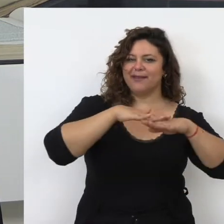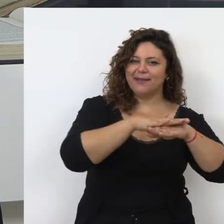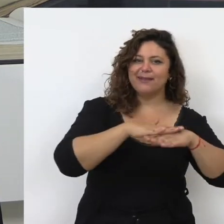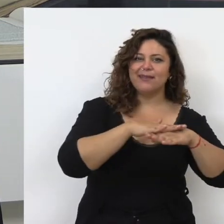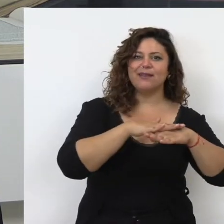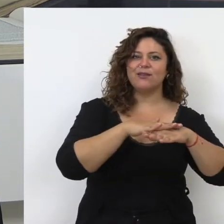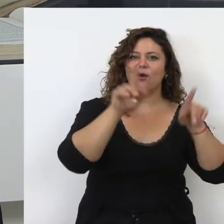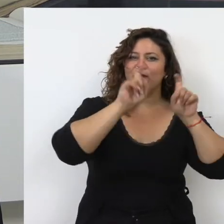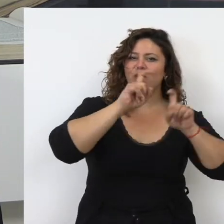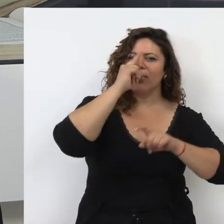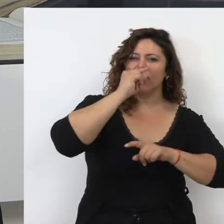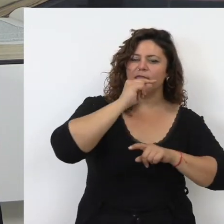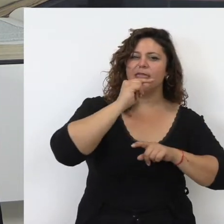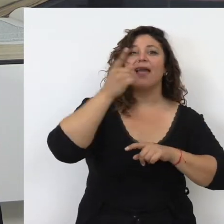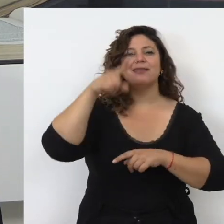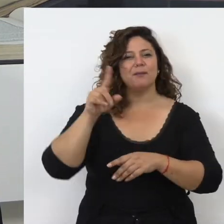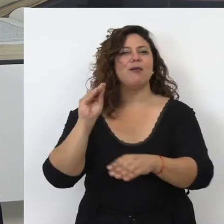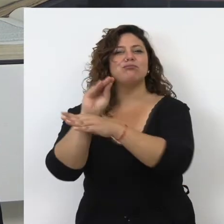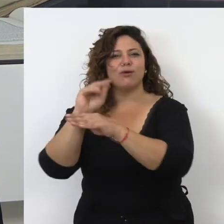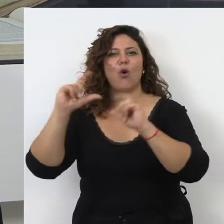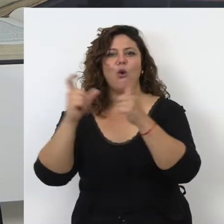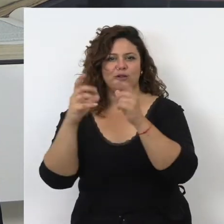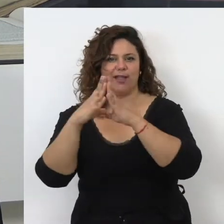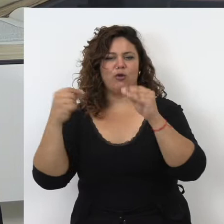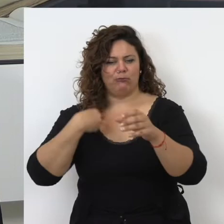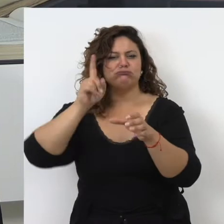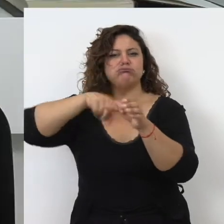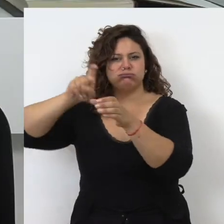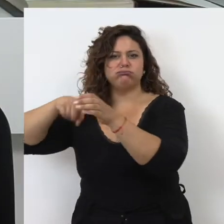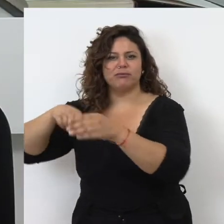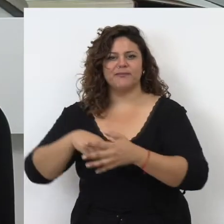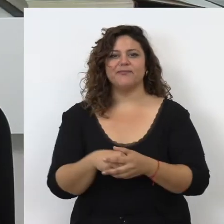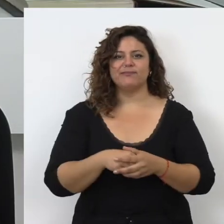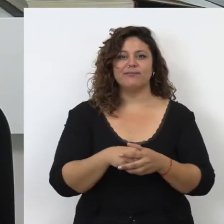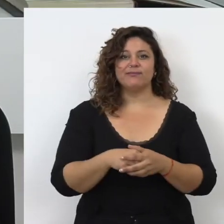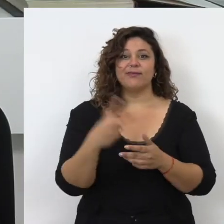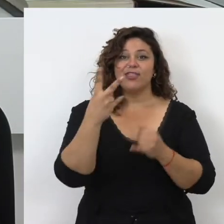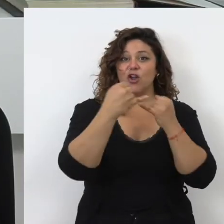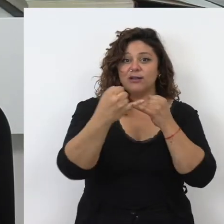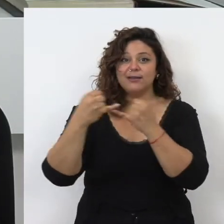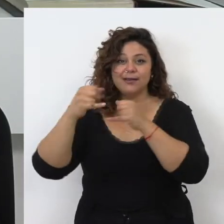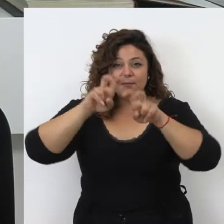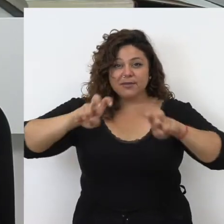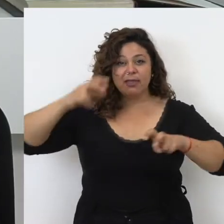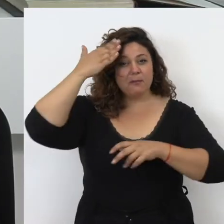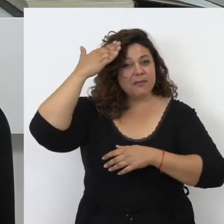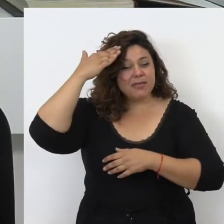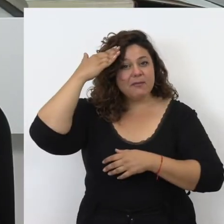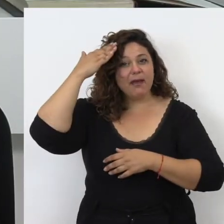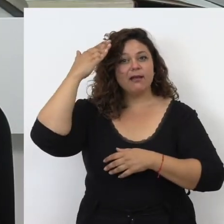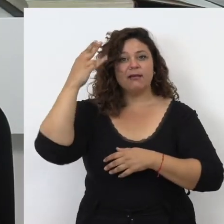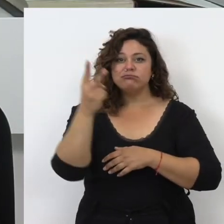por el Ministerio de Educación y Ciencia como por la Junta de Andalucía. Dentro de esas dos líneas de investigación